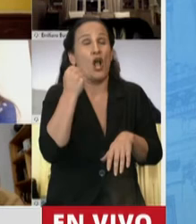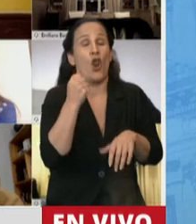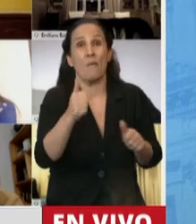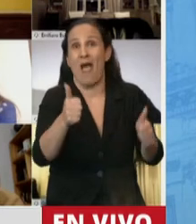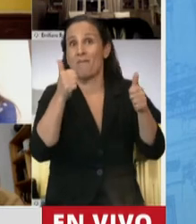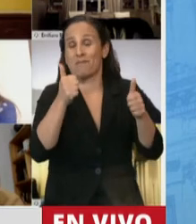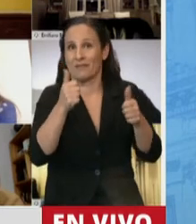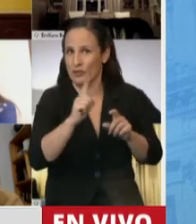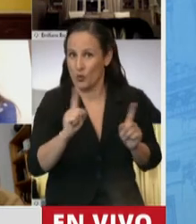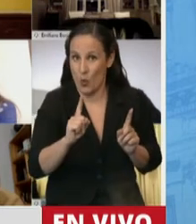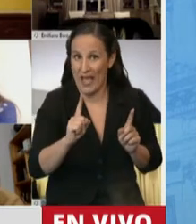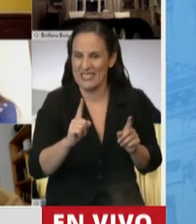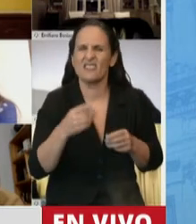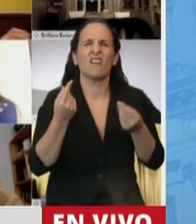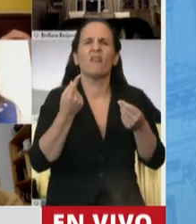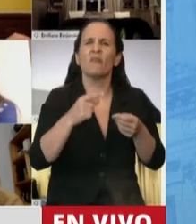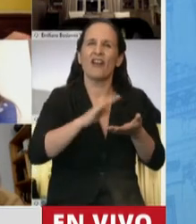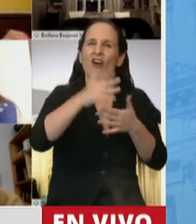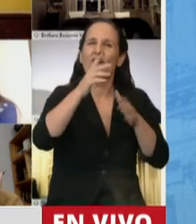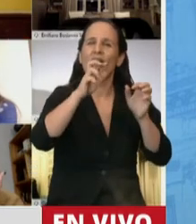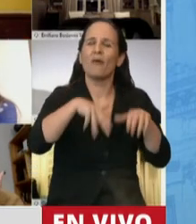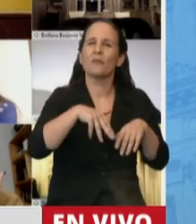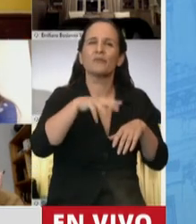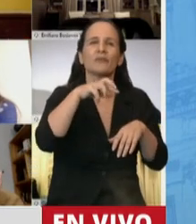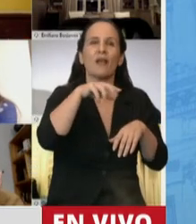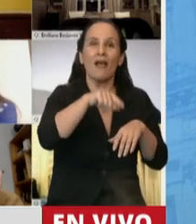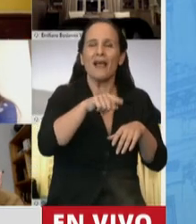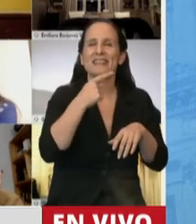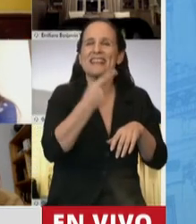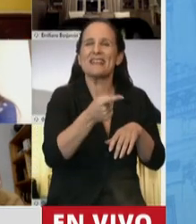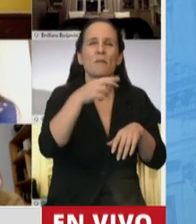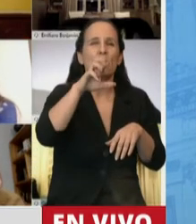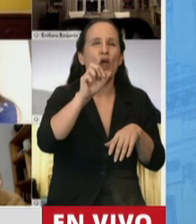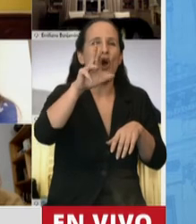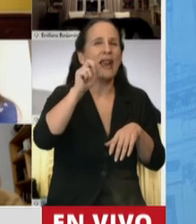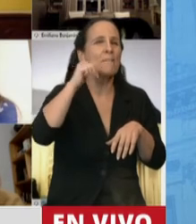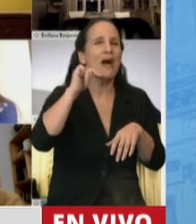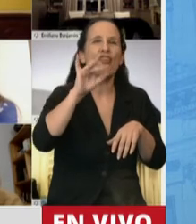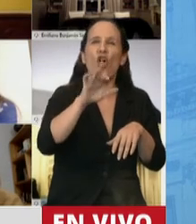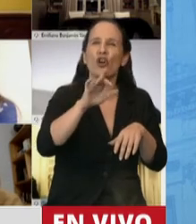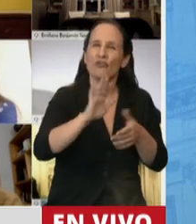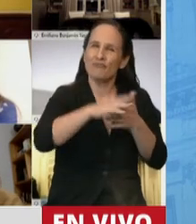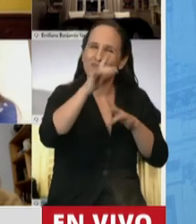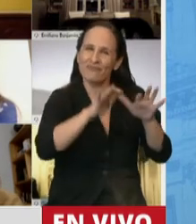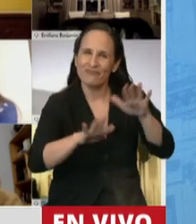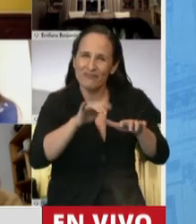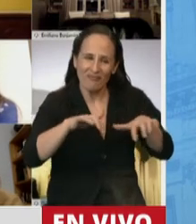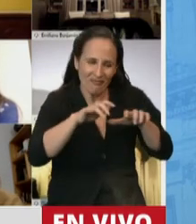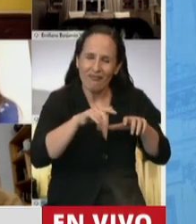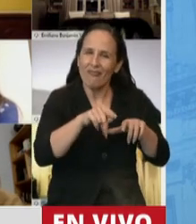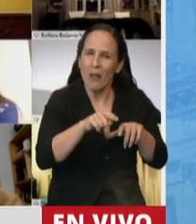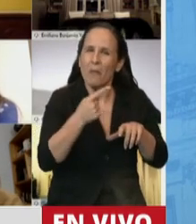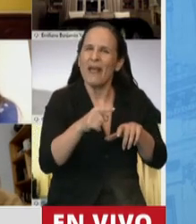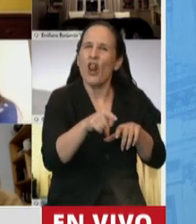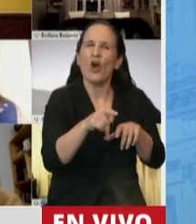momento. Los programadores, que nosotros le decimos los operarios del siglo XXI, necesitaban una reglamentación, pero no una reglamentación